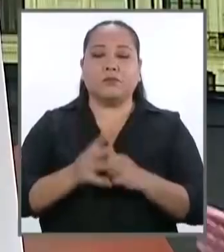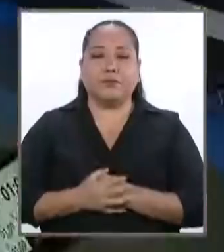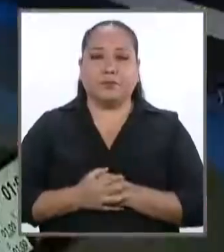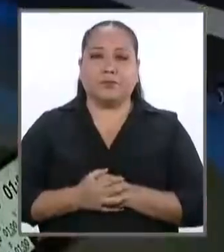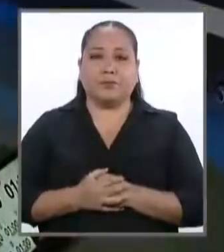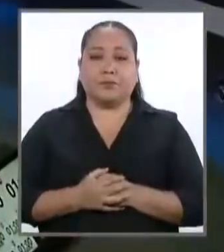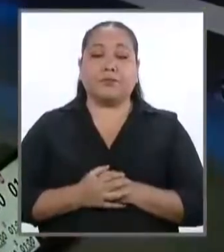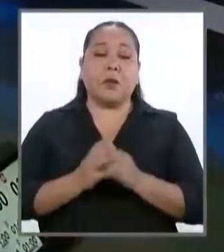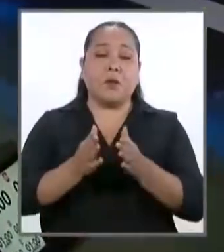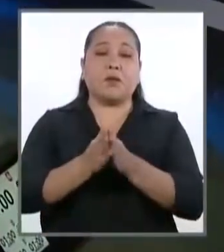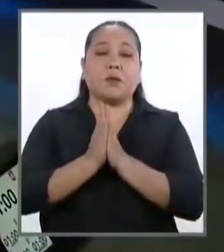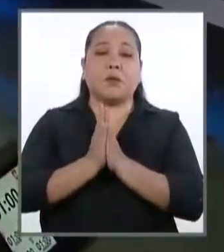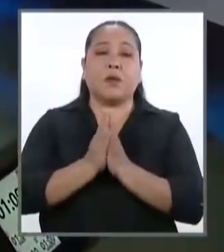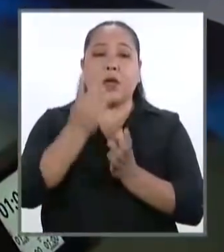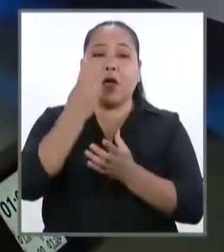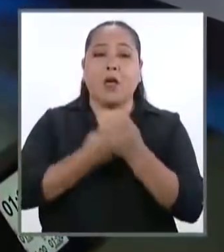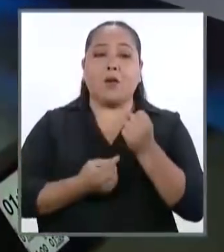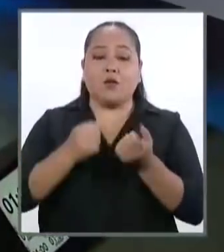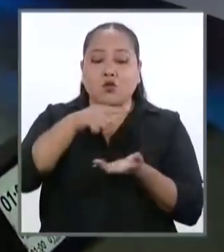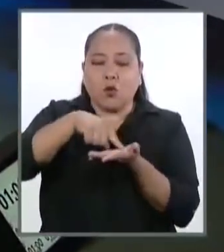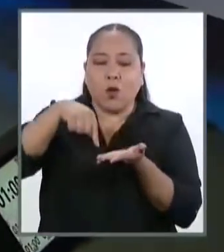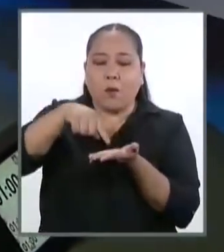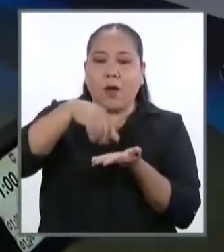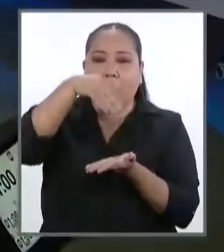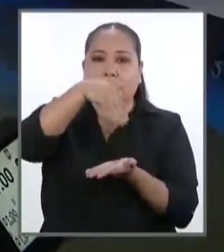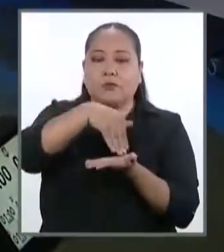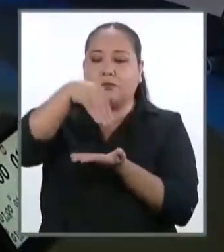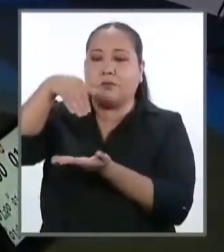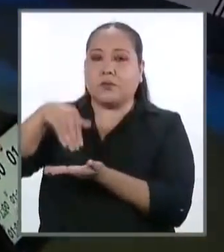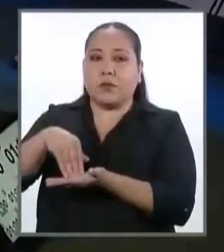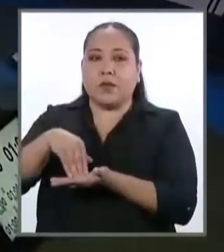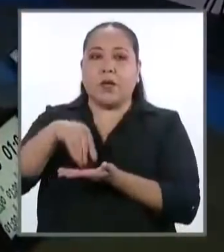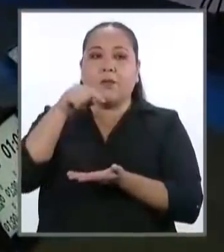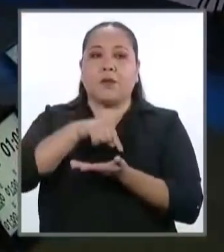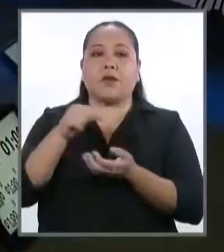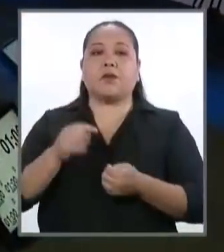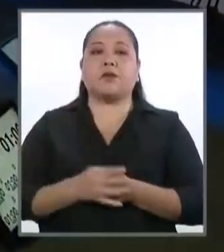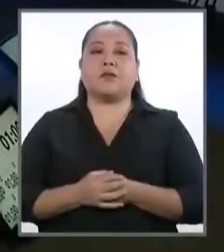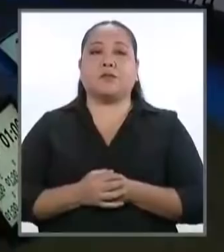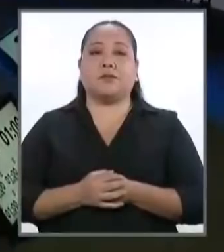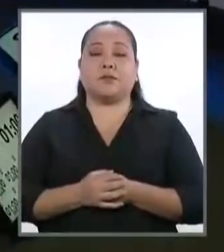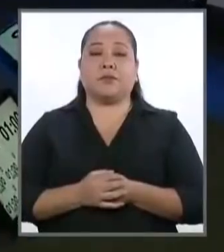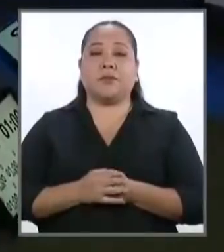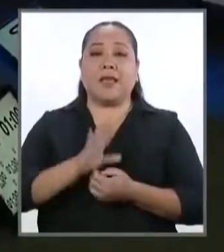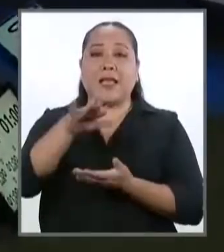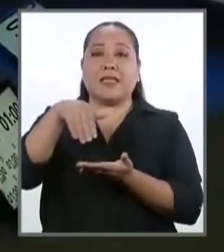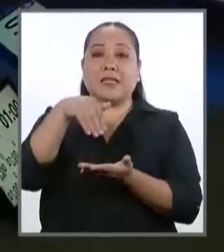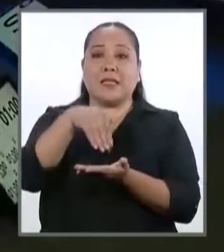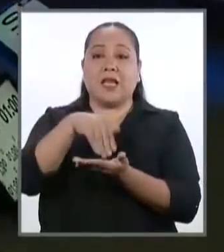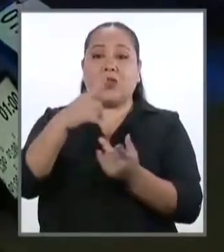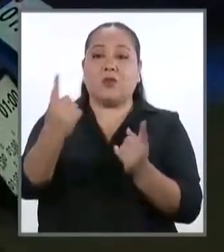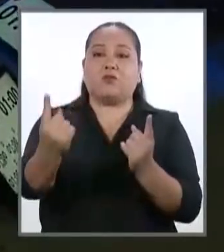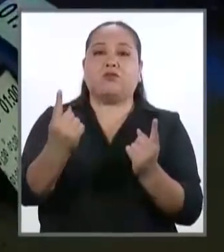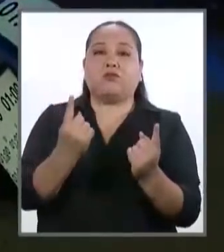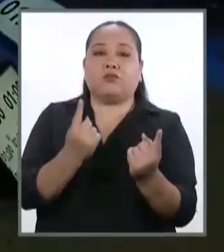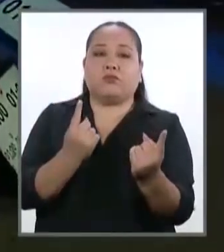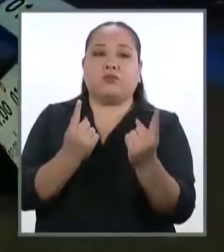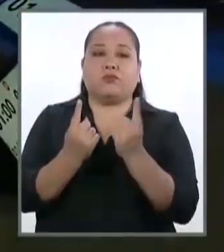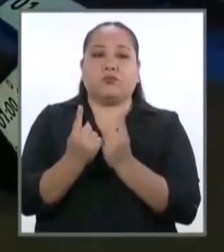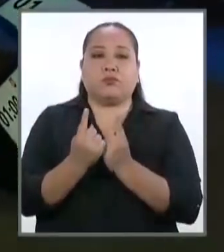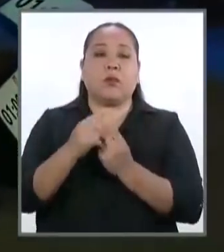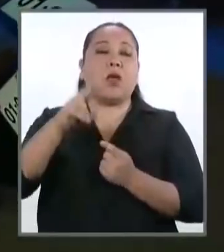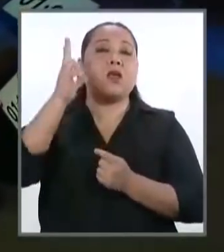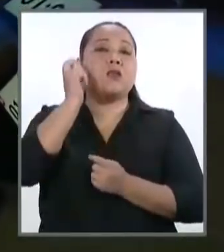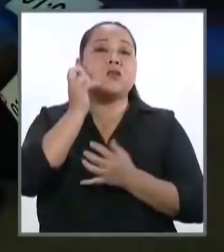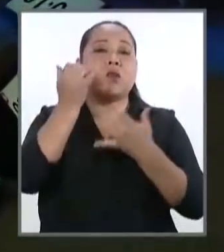solicitarles a ambos. Hay una marca en el piso del centro del estudio y lo que vamos